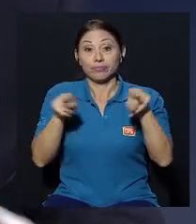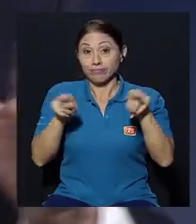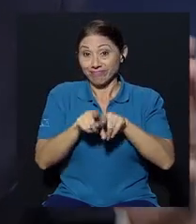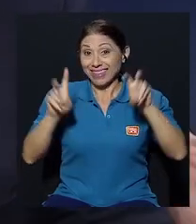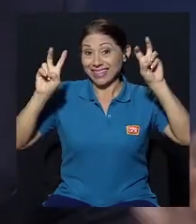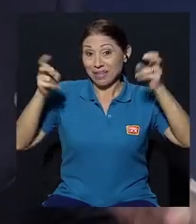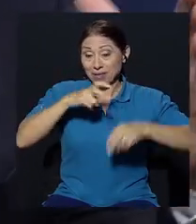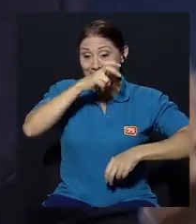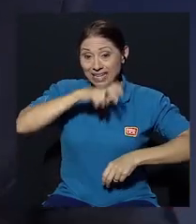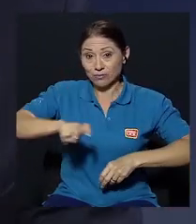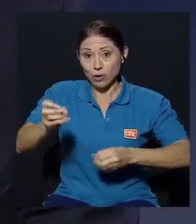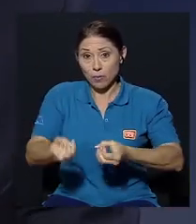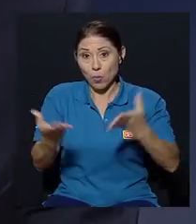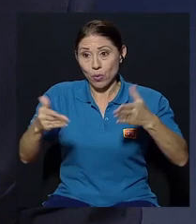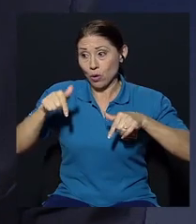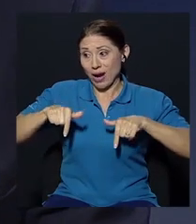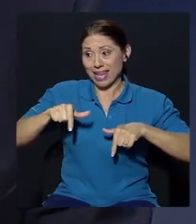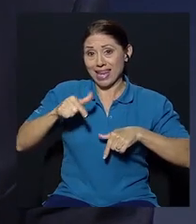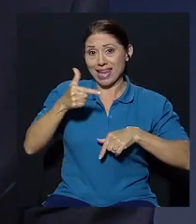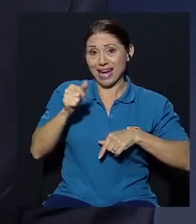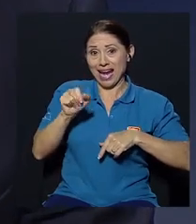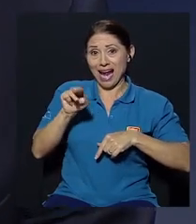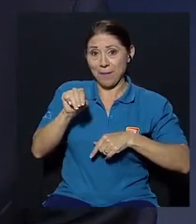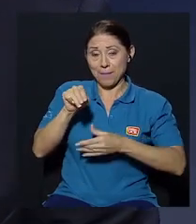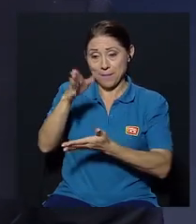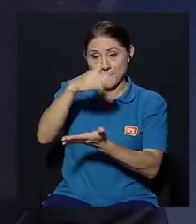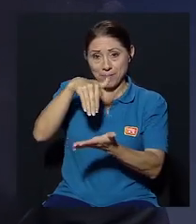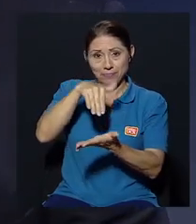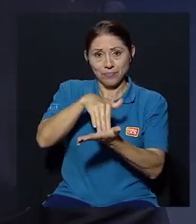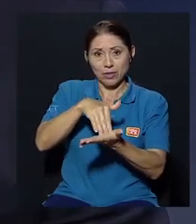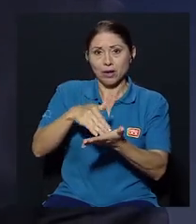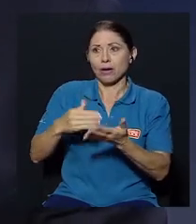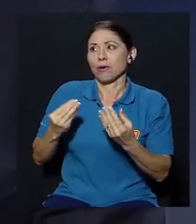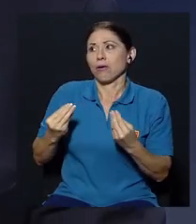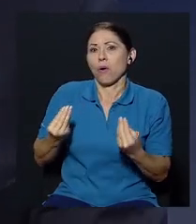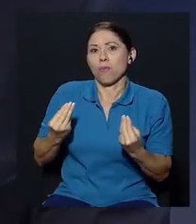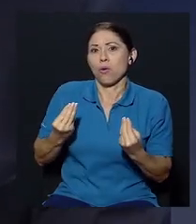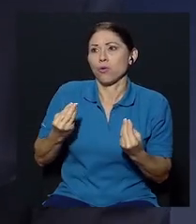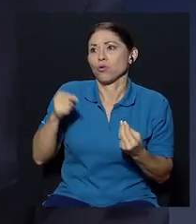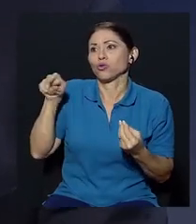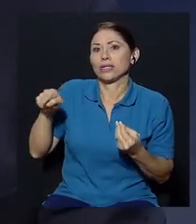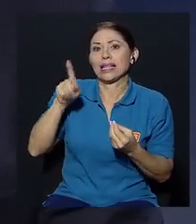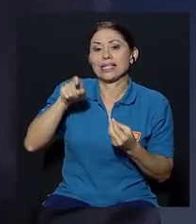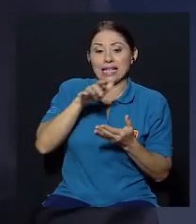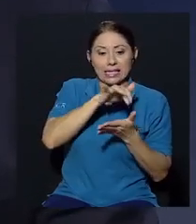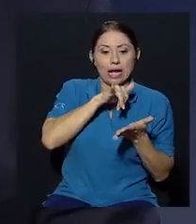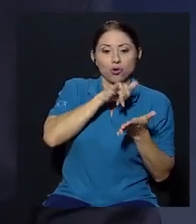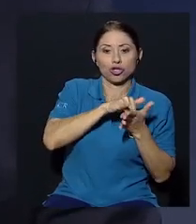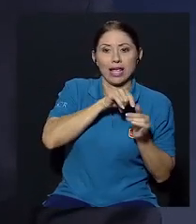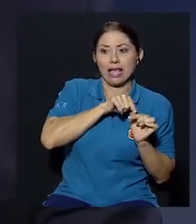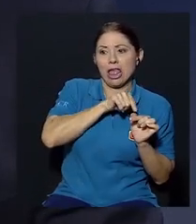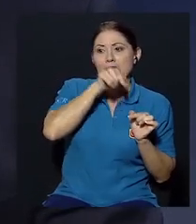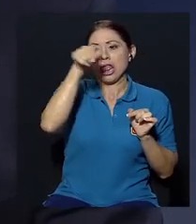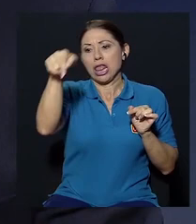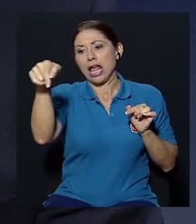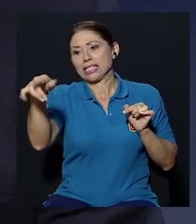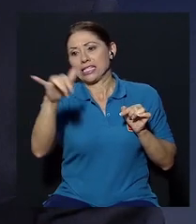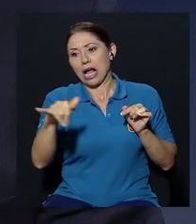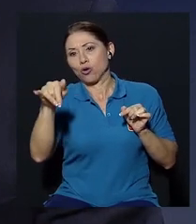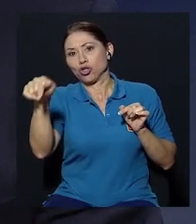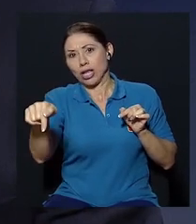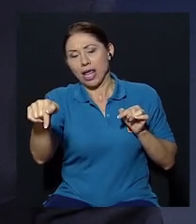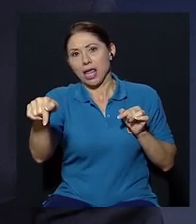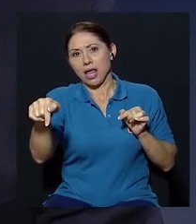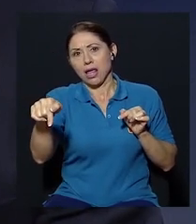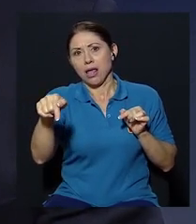transporte público aquí en el gran área metropolitana no puede ser que usted va a ir al otro lado de San José y tenga que programar una